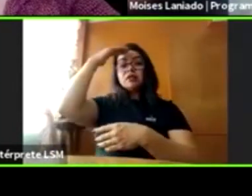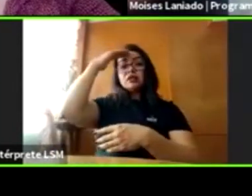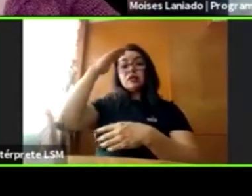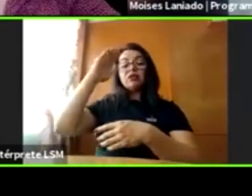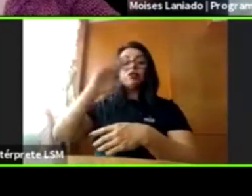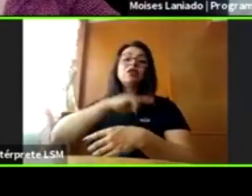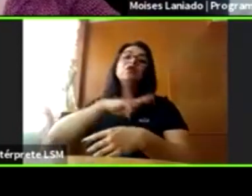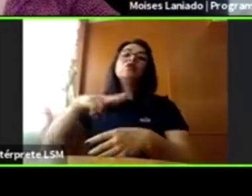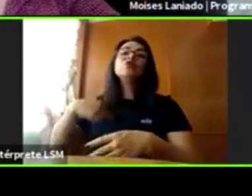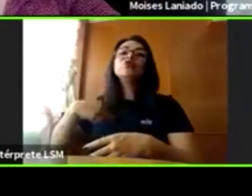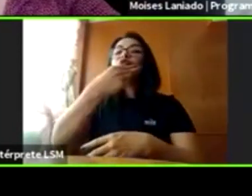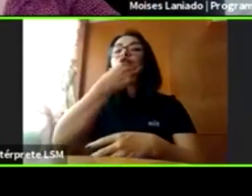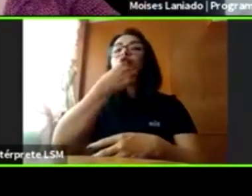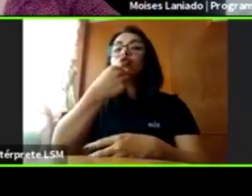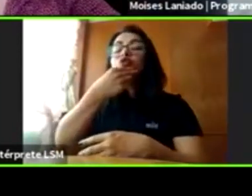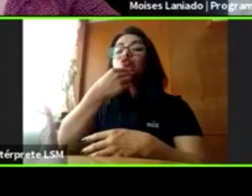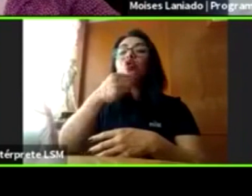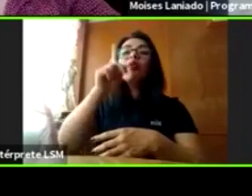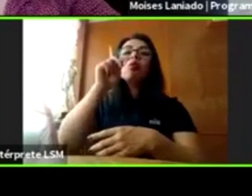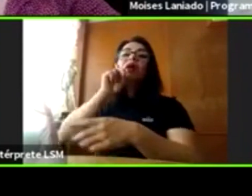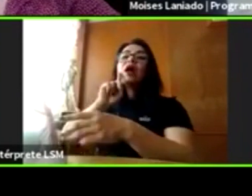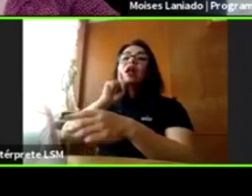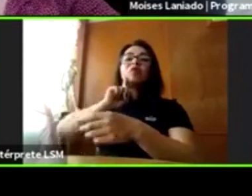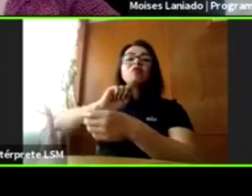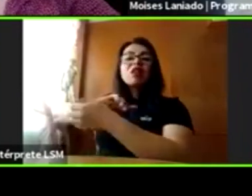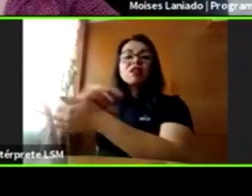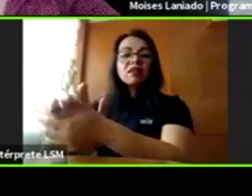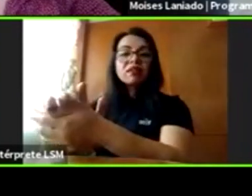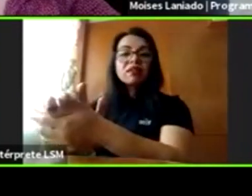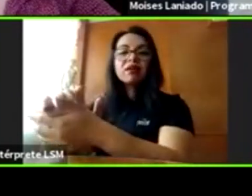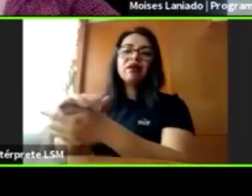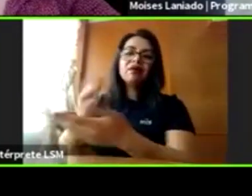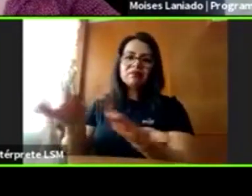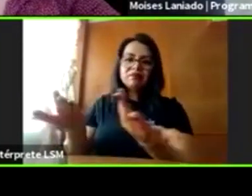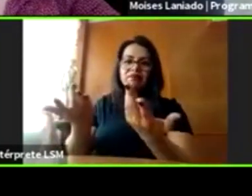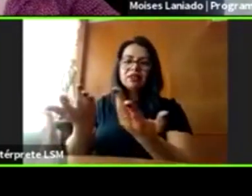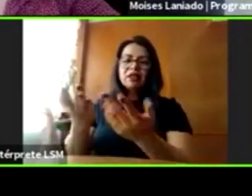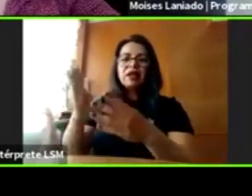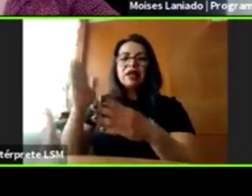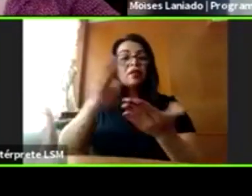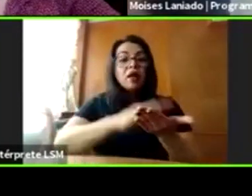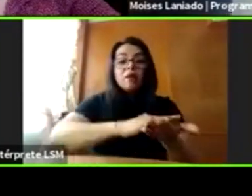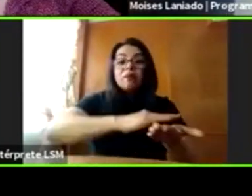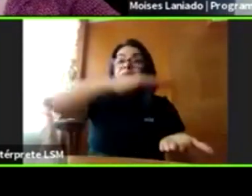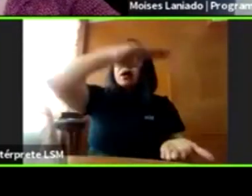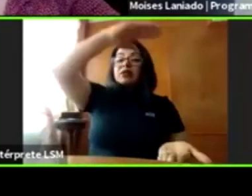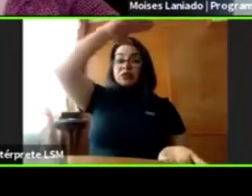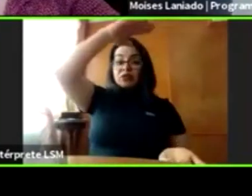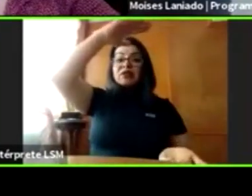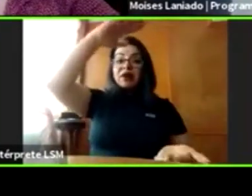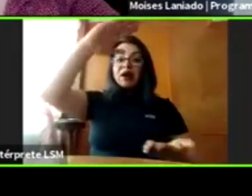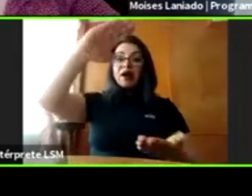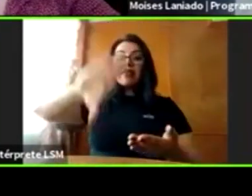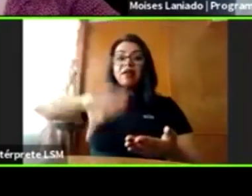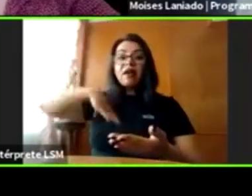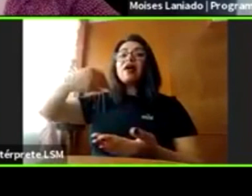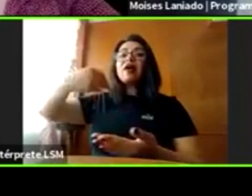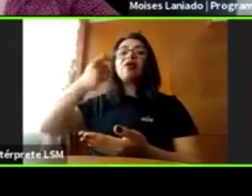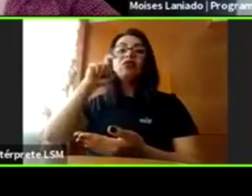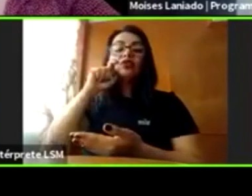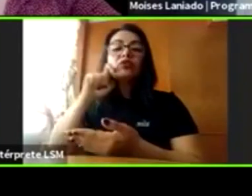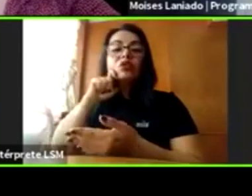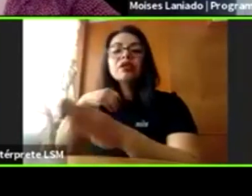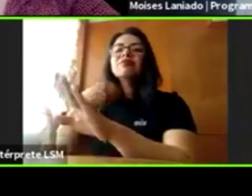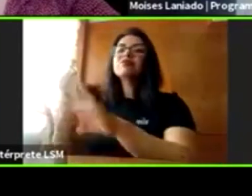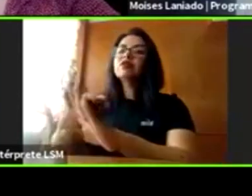El 90% de los casos de violencia sexual es sobre mujeres, no sobre niños. El 10% es sobre niños. Pero